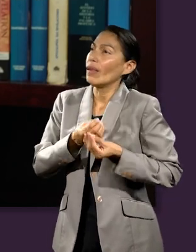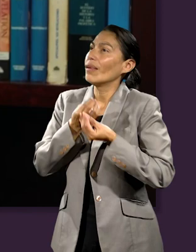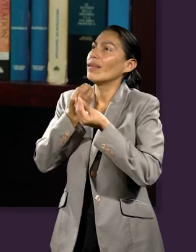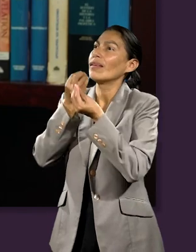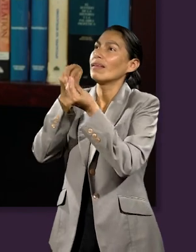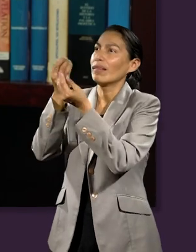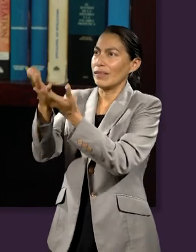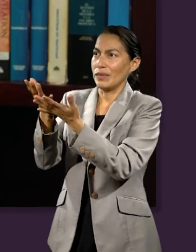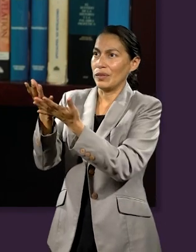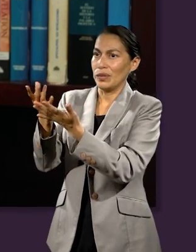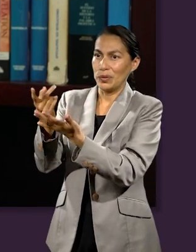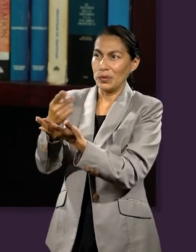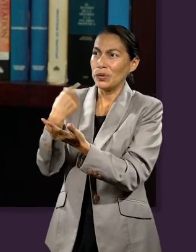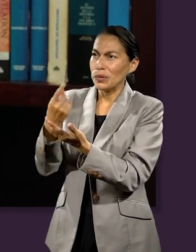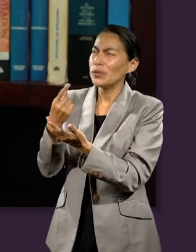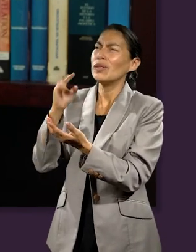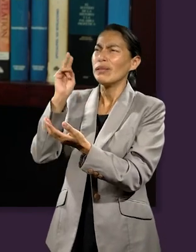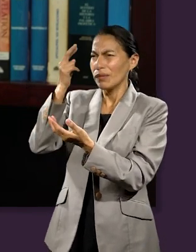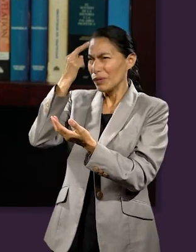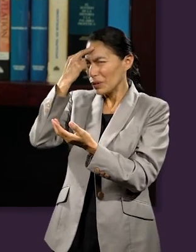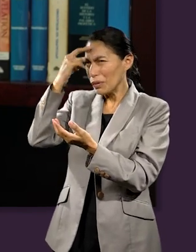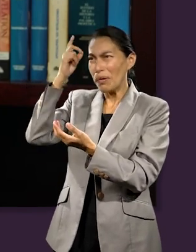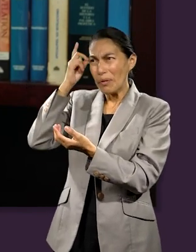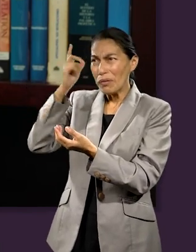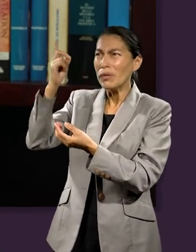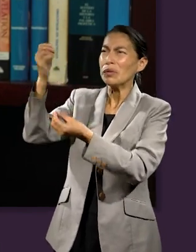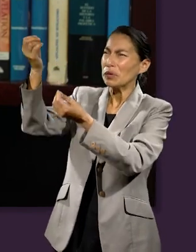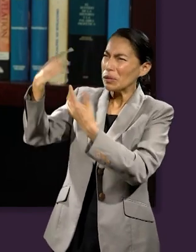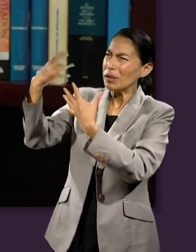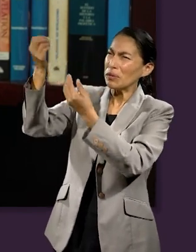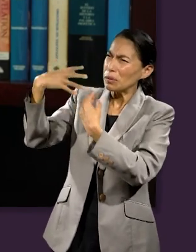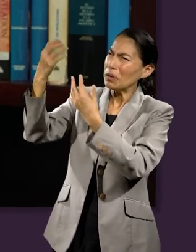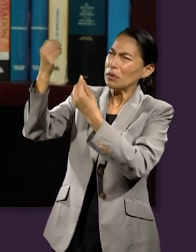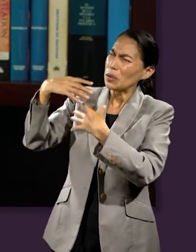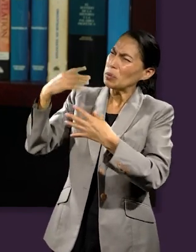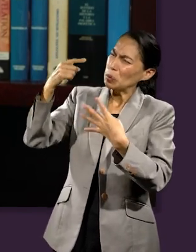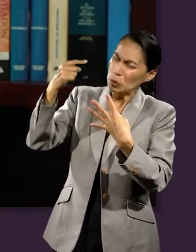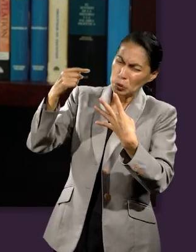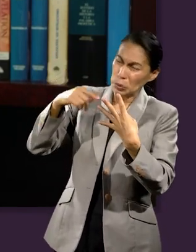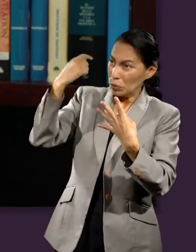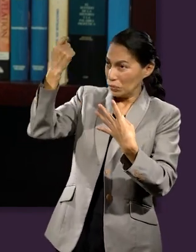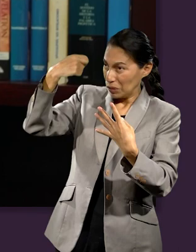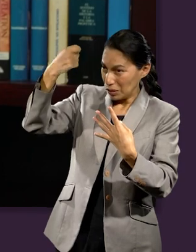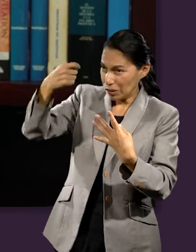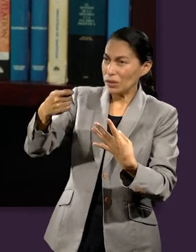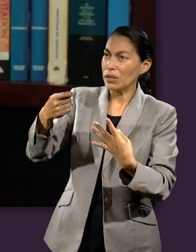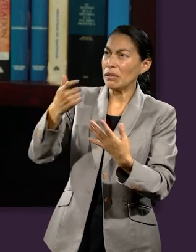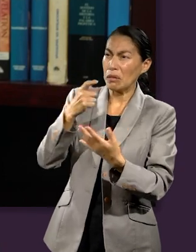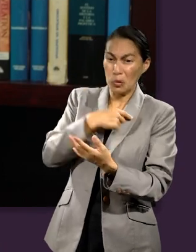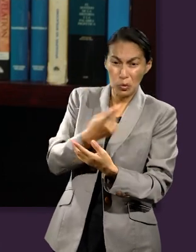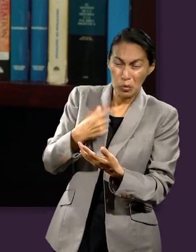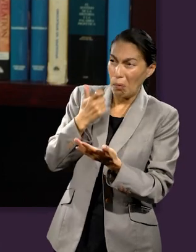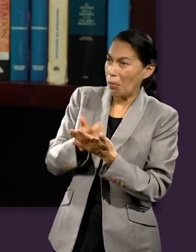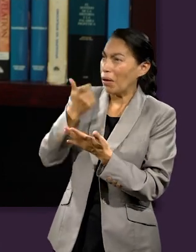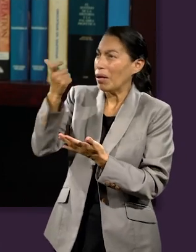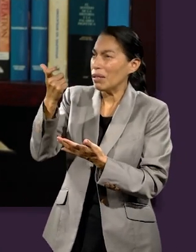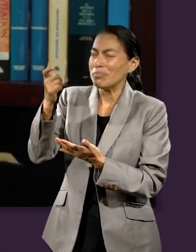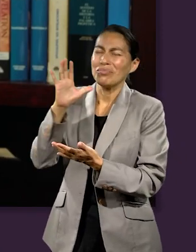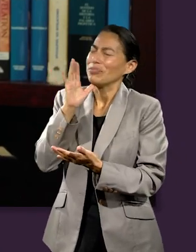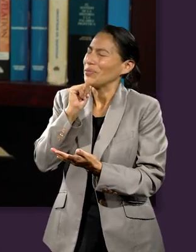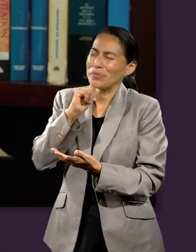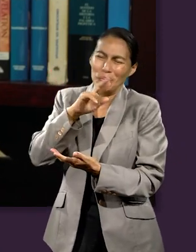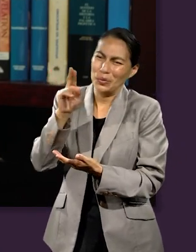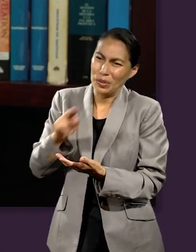lo que hay en nuestro corazón, tengamos que hacerlo a la luz de todos los beneficios que Dios ha hecho. Y reconociendo que tal vez no podemos pagar